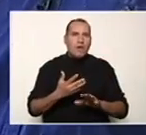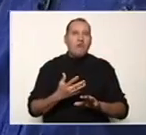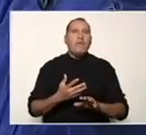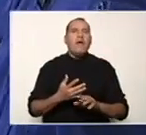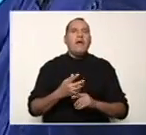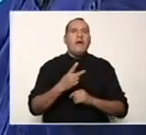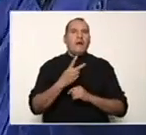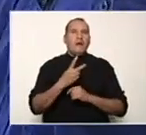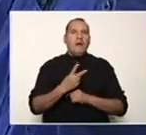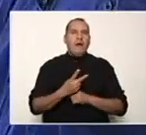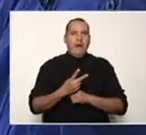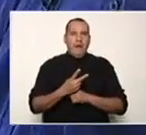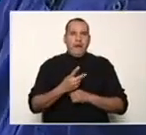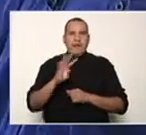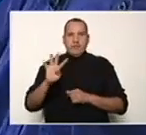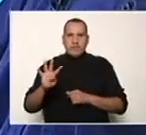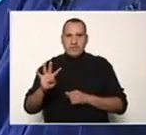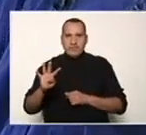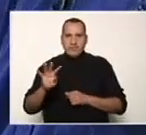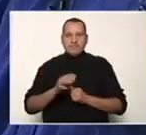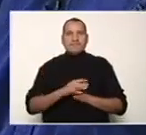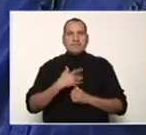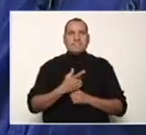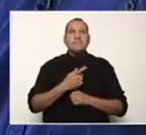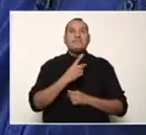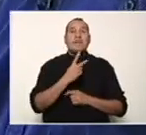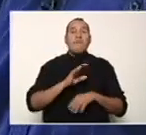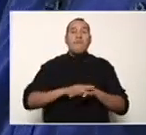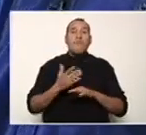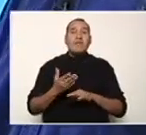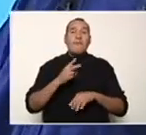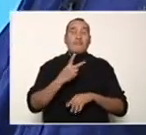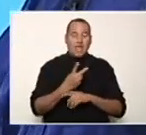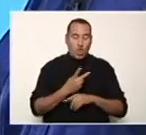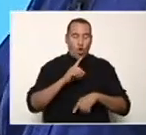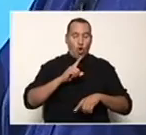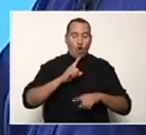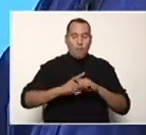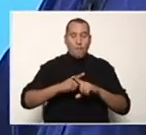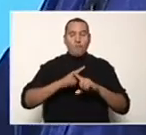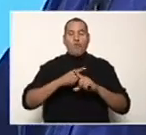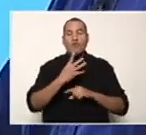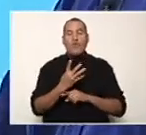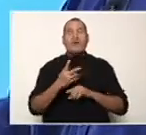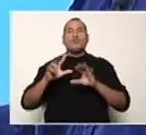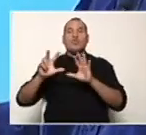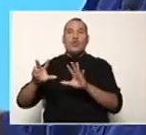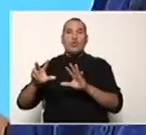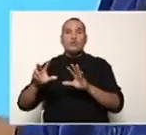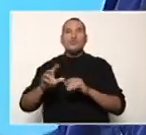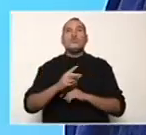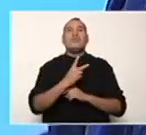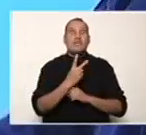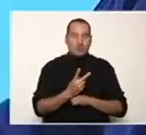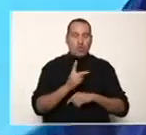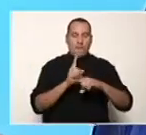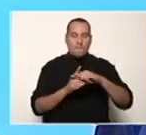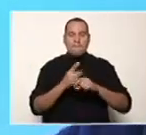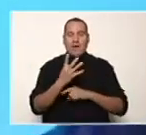6, 2 y 4. Pero los números deben ser positivos o negativos.